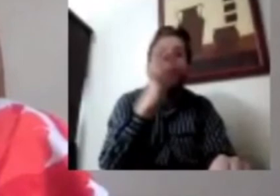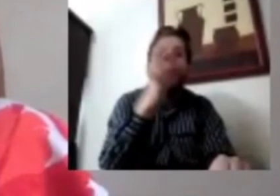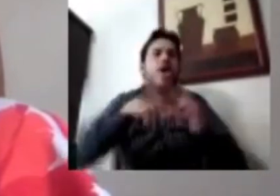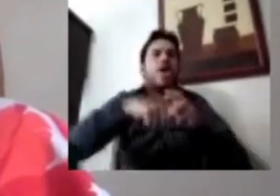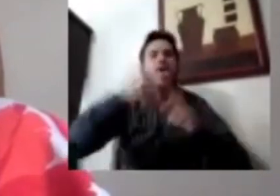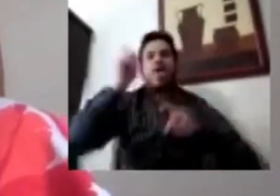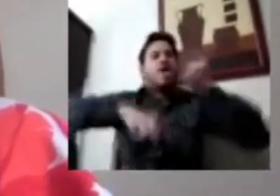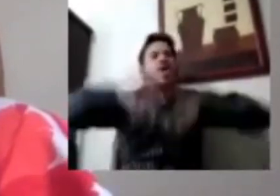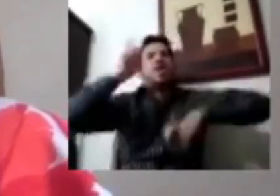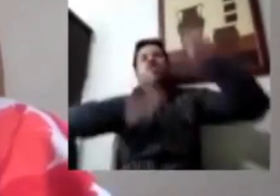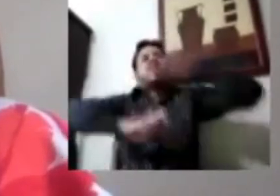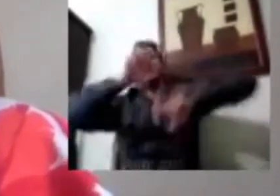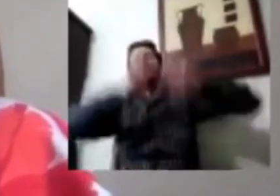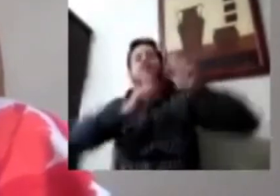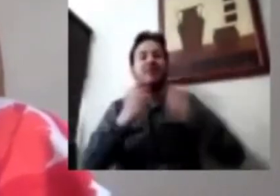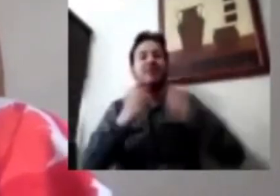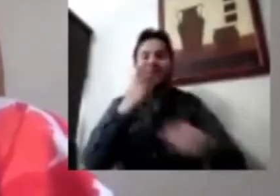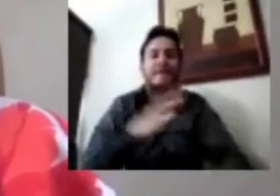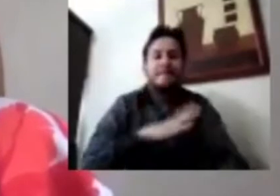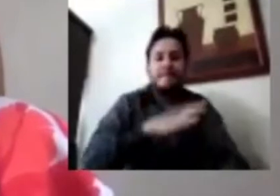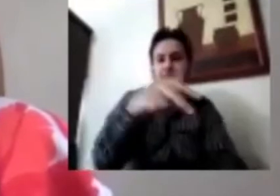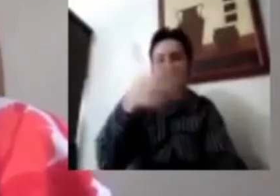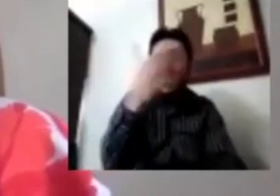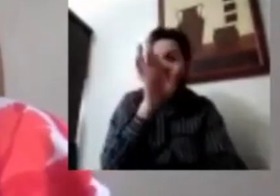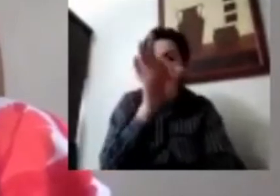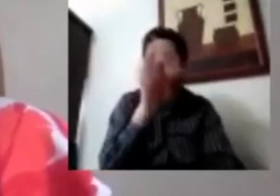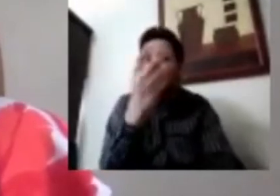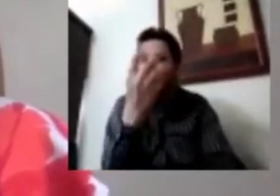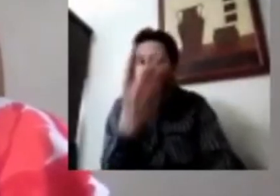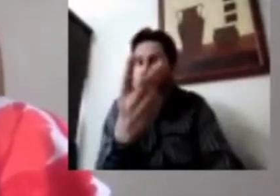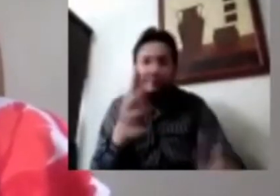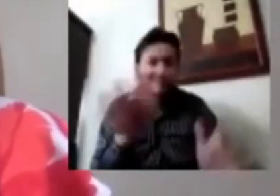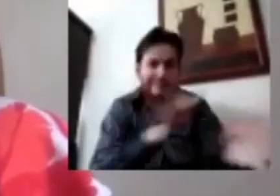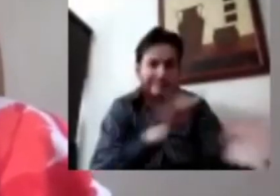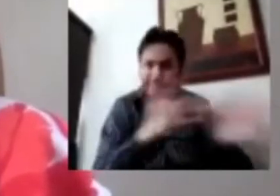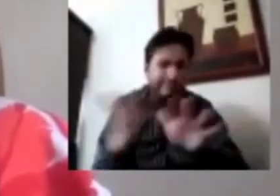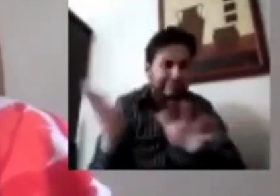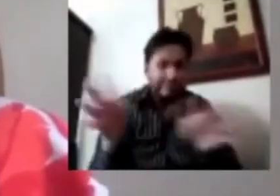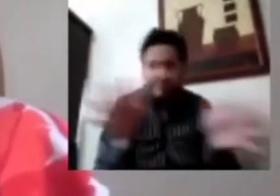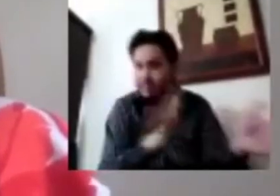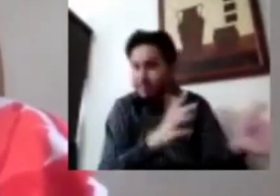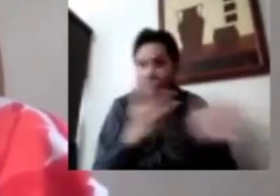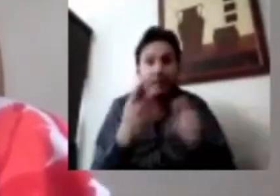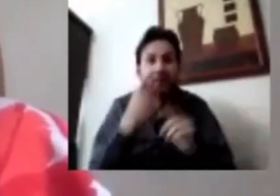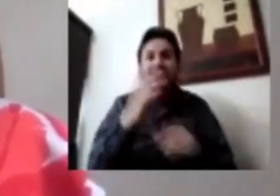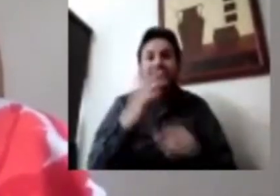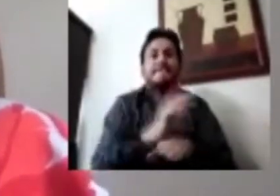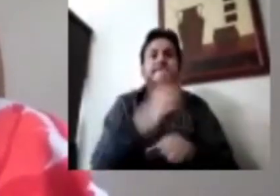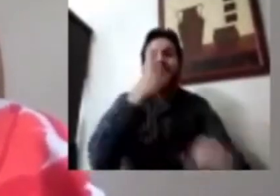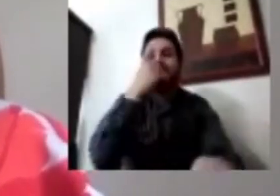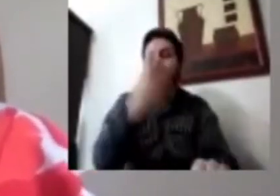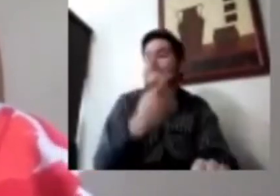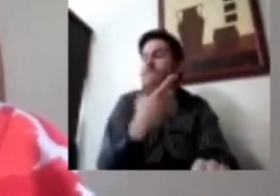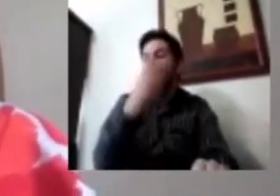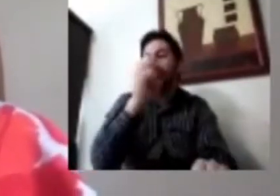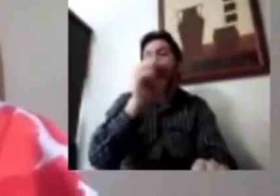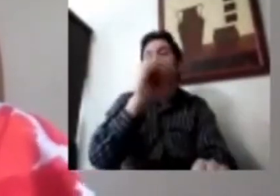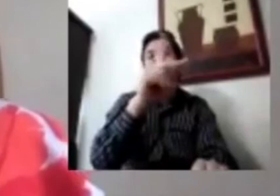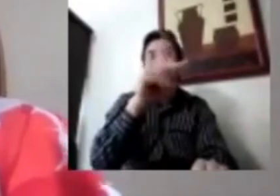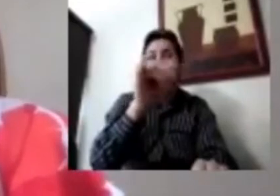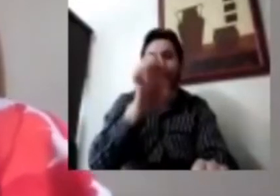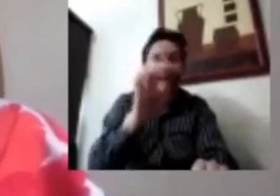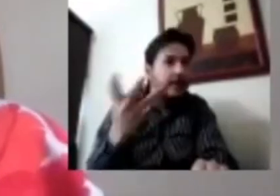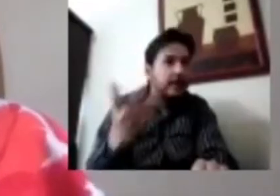alta, entre 8.2 y 13.2, como lo indica, de hecho, la CEPAL, que va a ver justo como consecuencia de esta crisis.